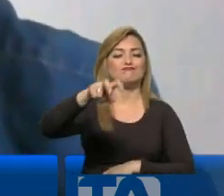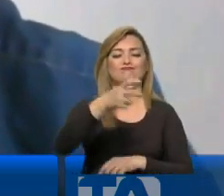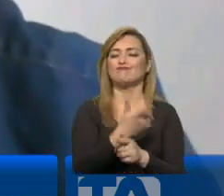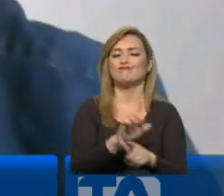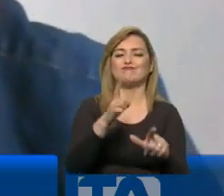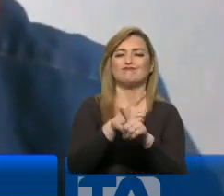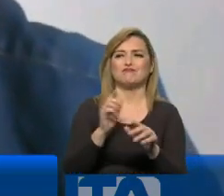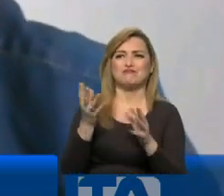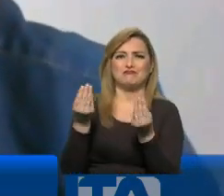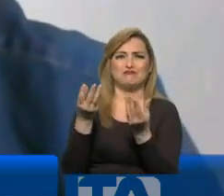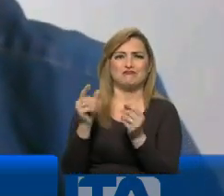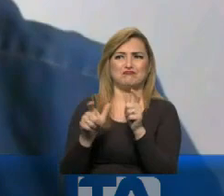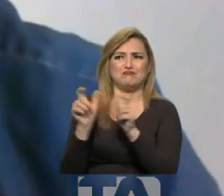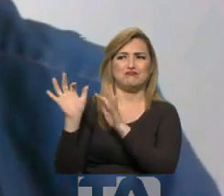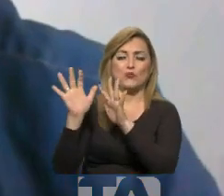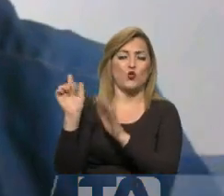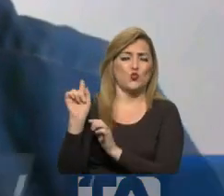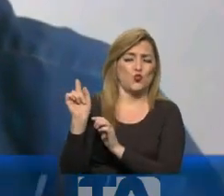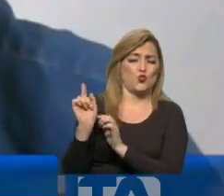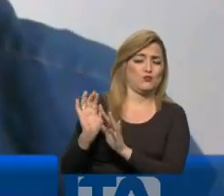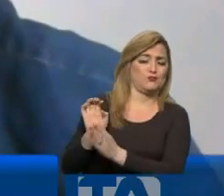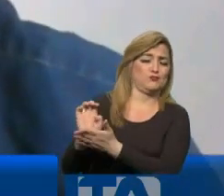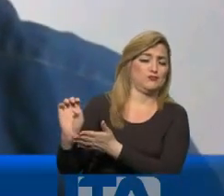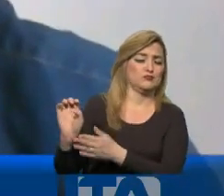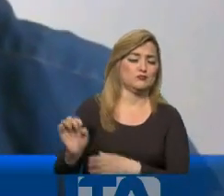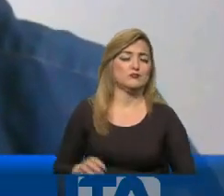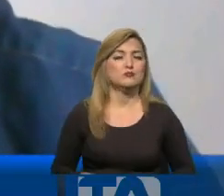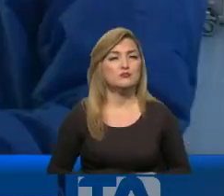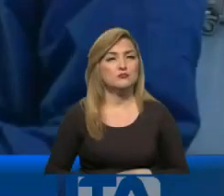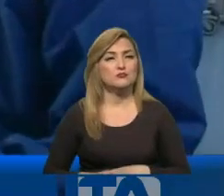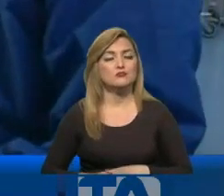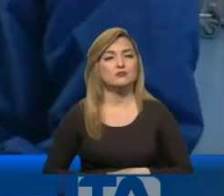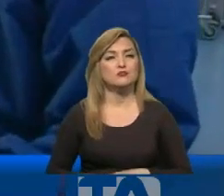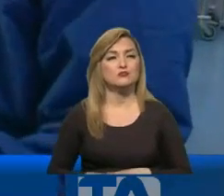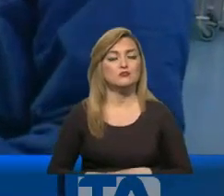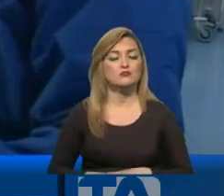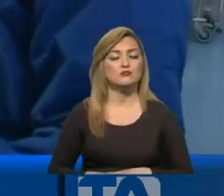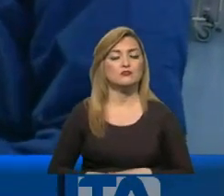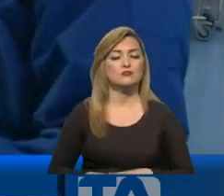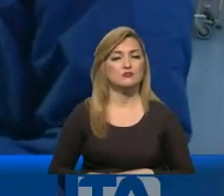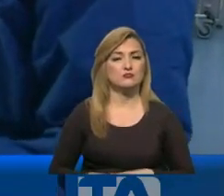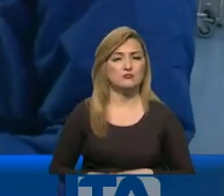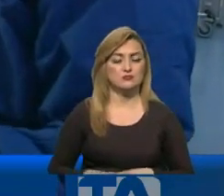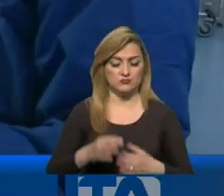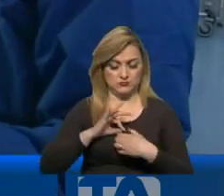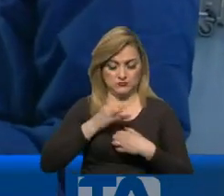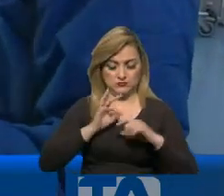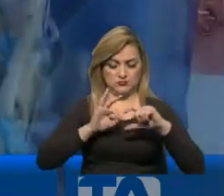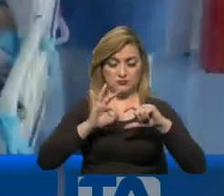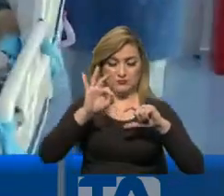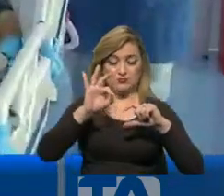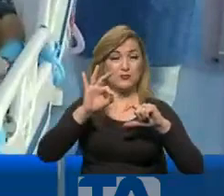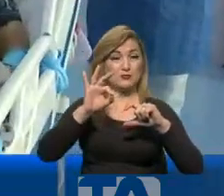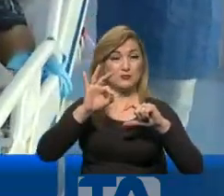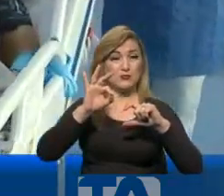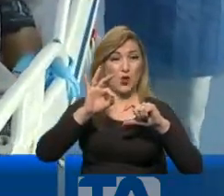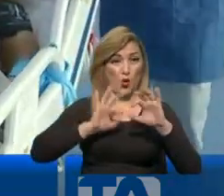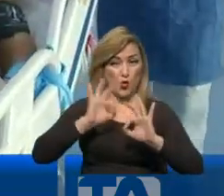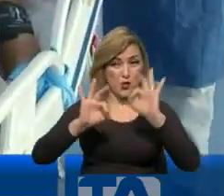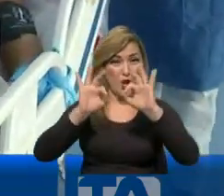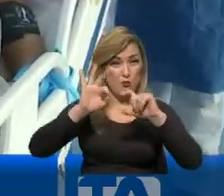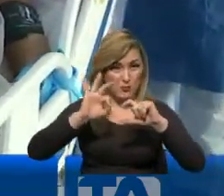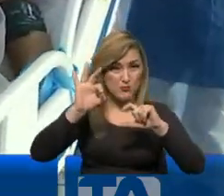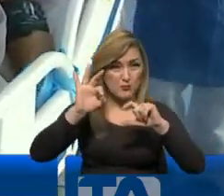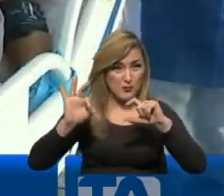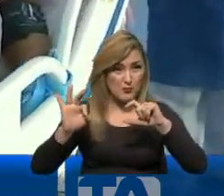caminatas en bosques y no en lugares concurridos. Y es que la curva de contagio en Ecuador no baja, con un sistema